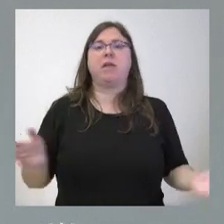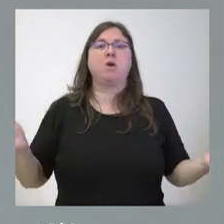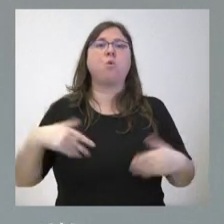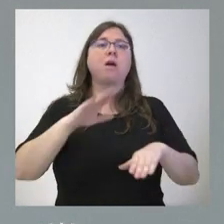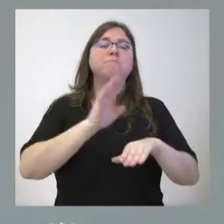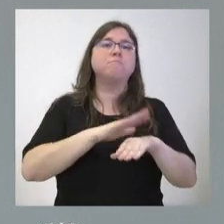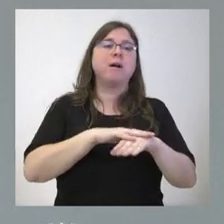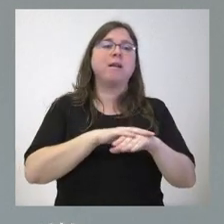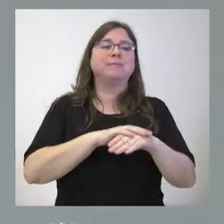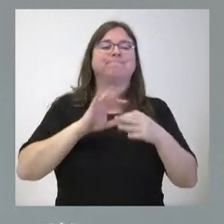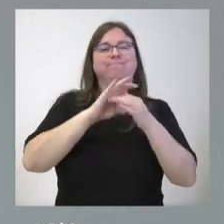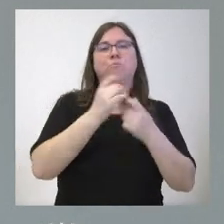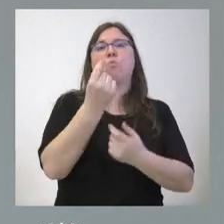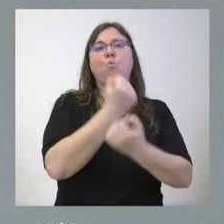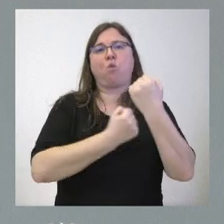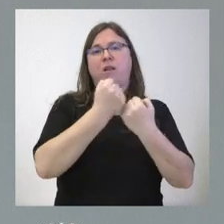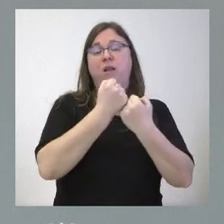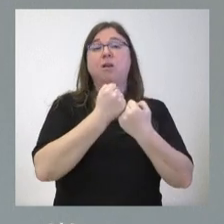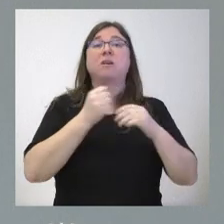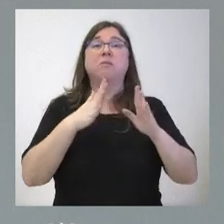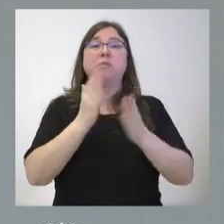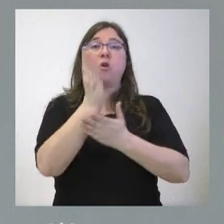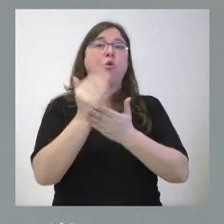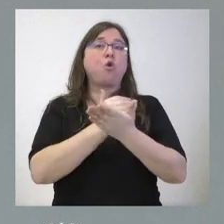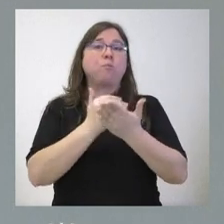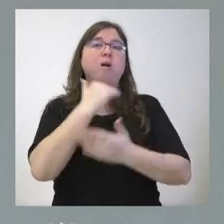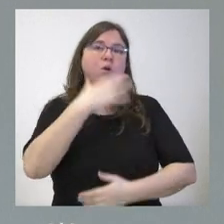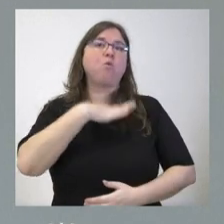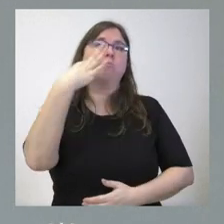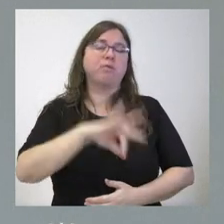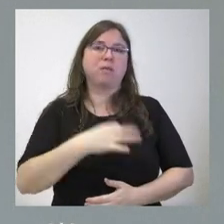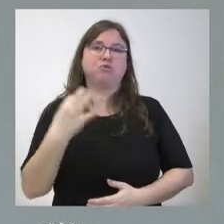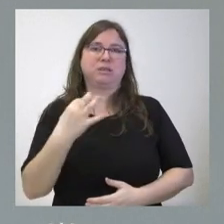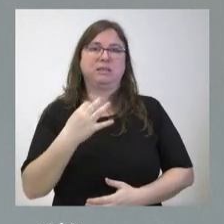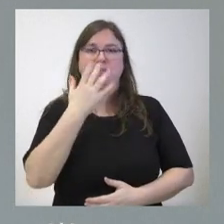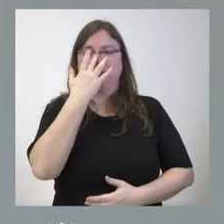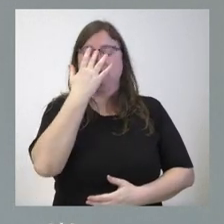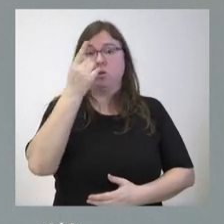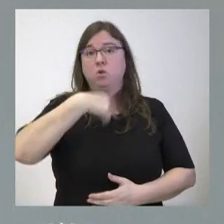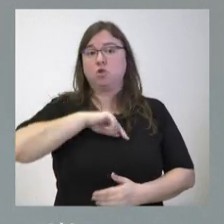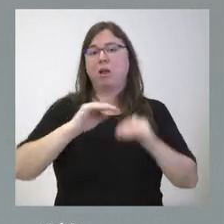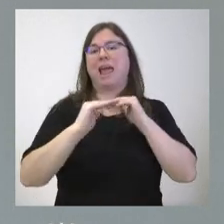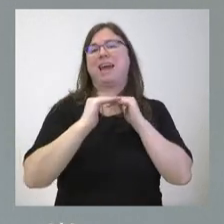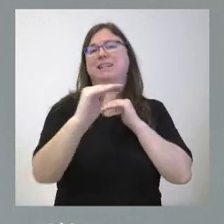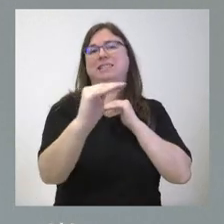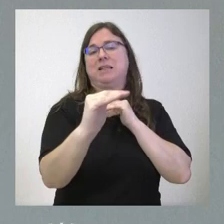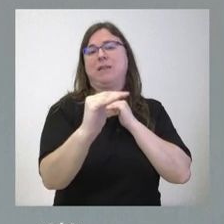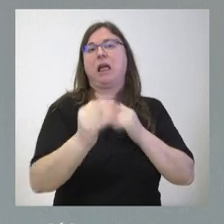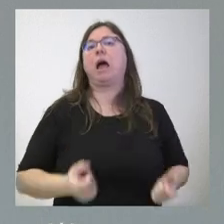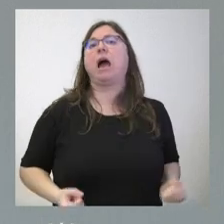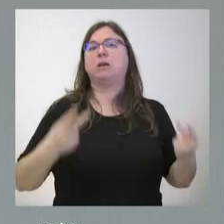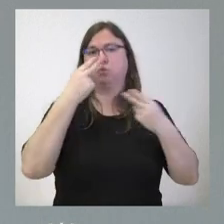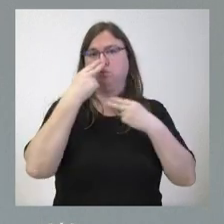monetaria pero como comunidad autónoma sí que hay algo que podemos hacer que es tener una estabilidad de las cuentas públicas